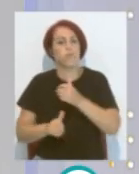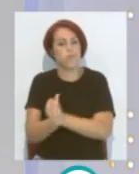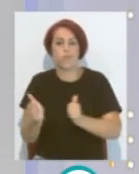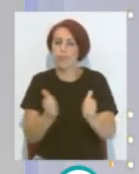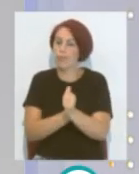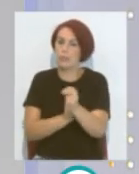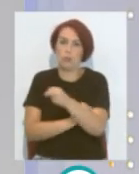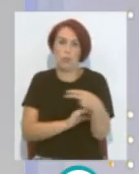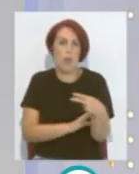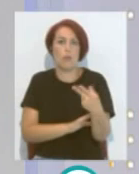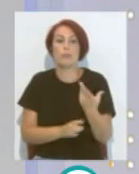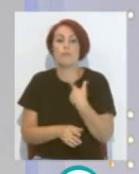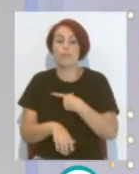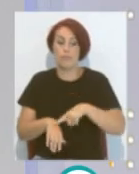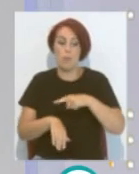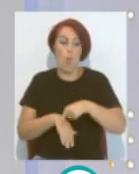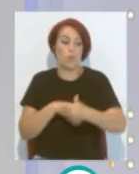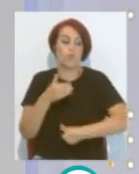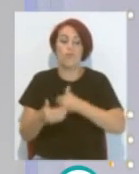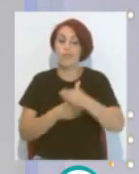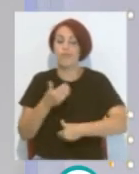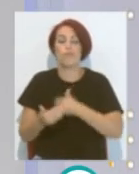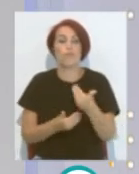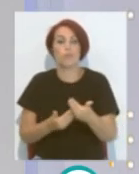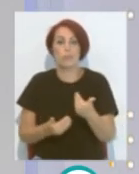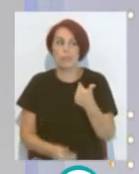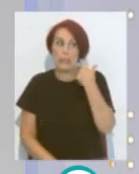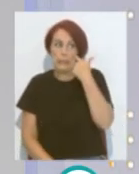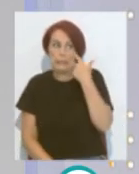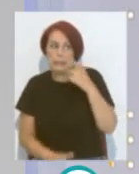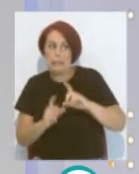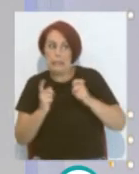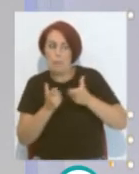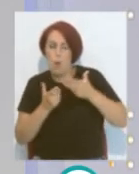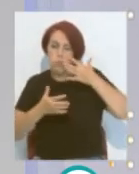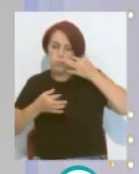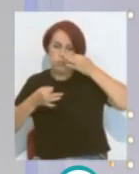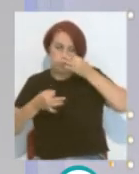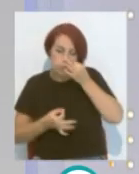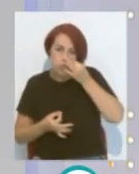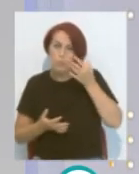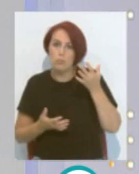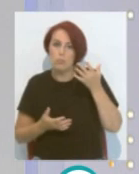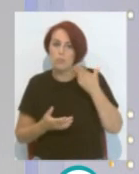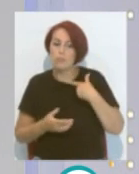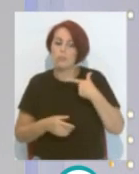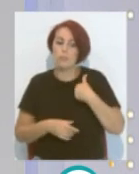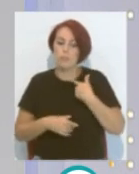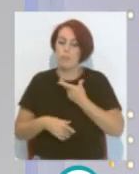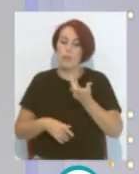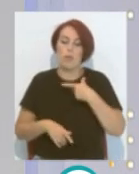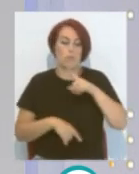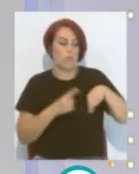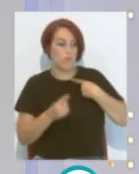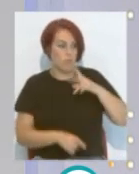encima de todos y con el paso del tiempo Es complicado ver a equipos que verdaderamente agraden dando el